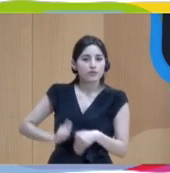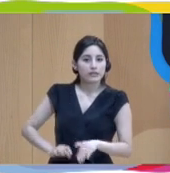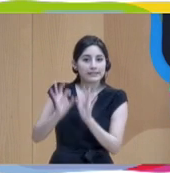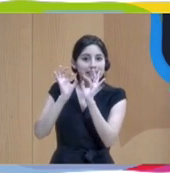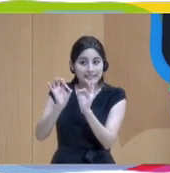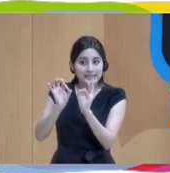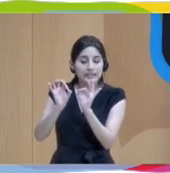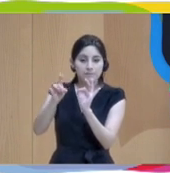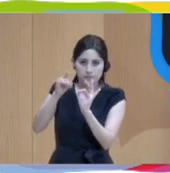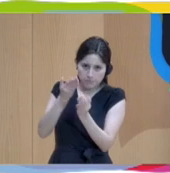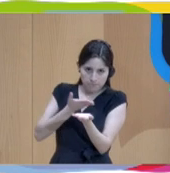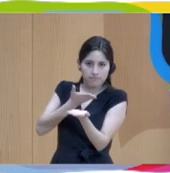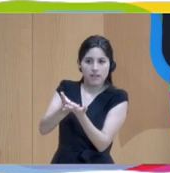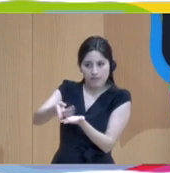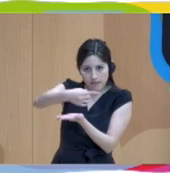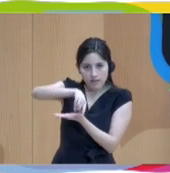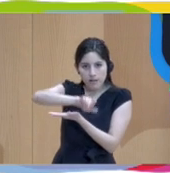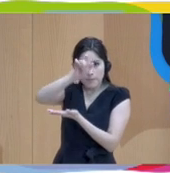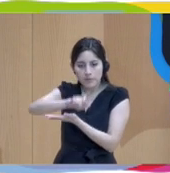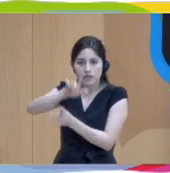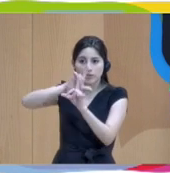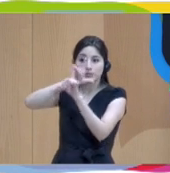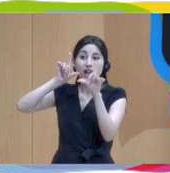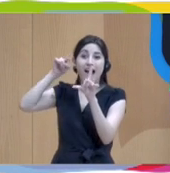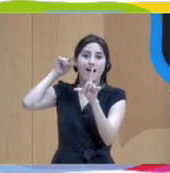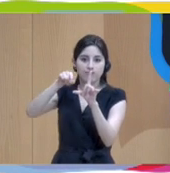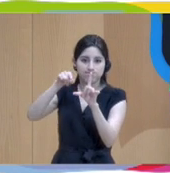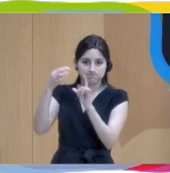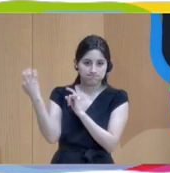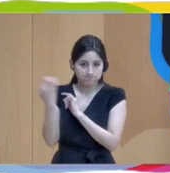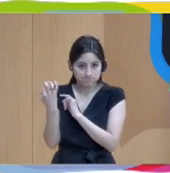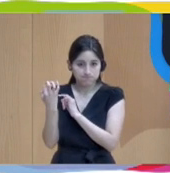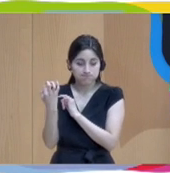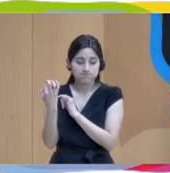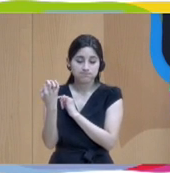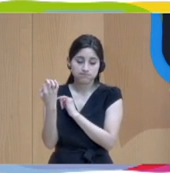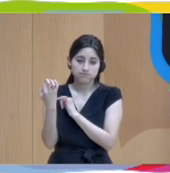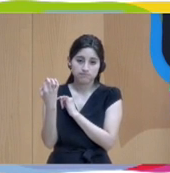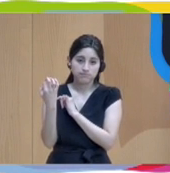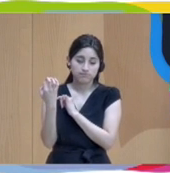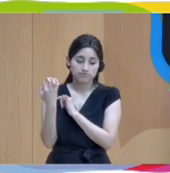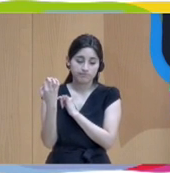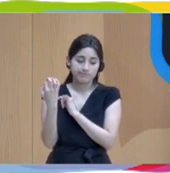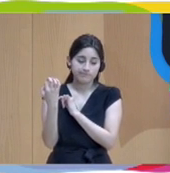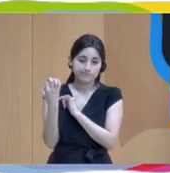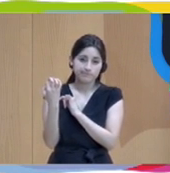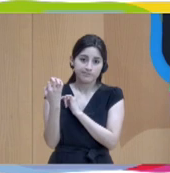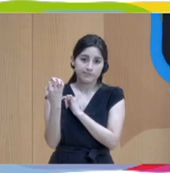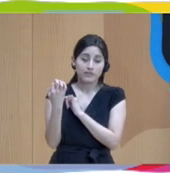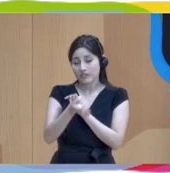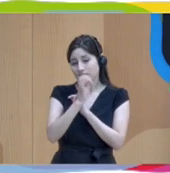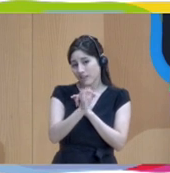centrada en la persona de una manera permanente y sobre todo necesitamos cambiar las